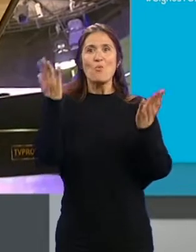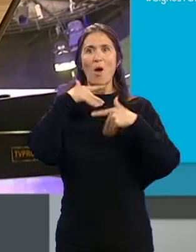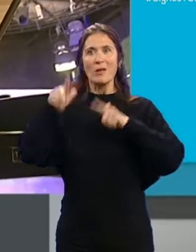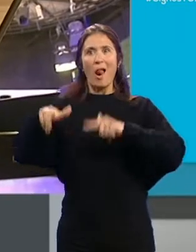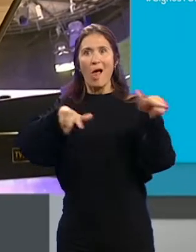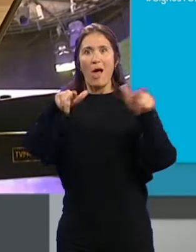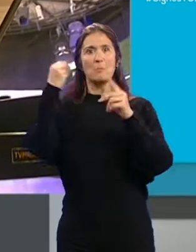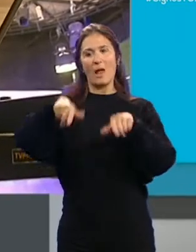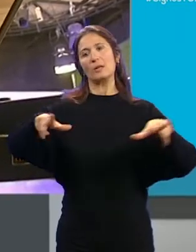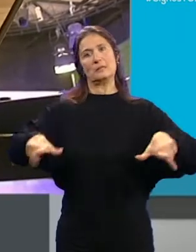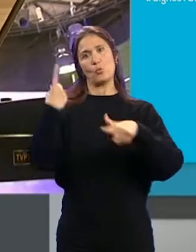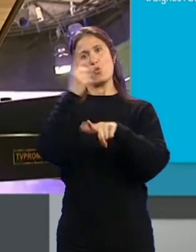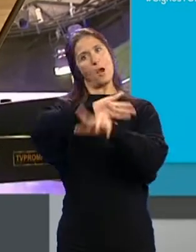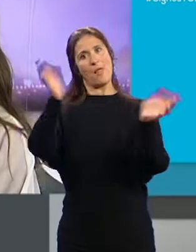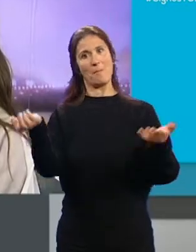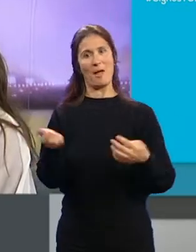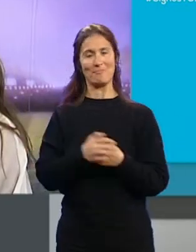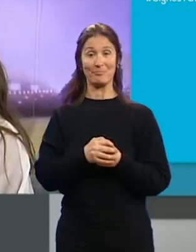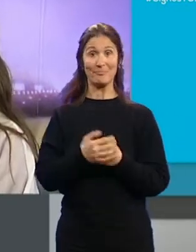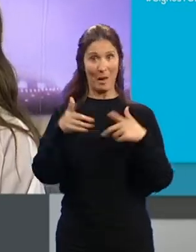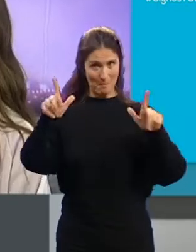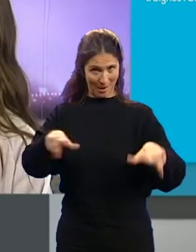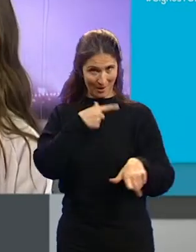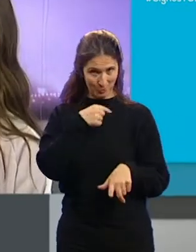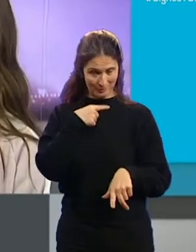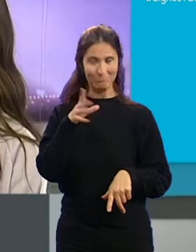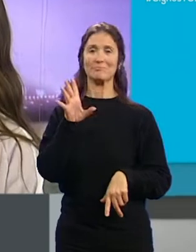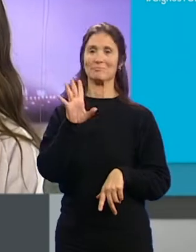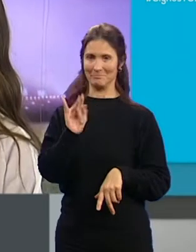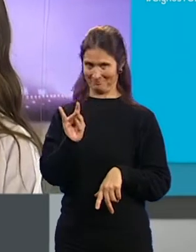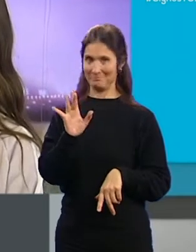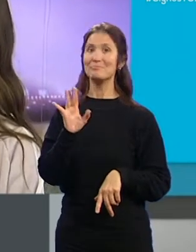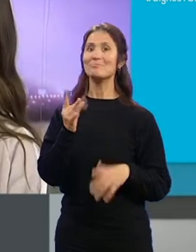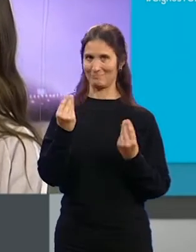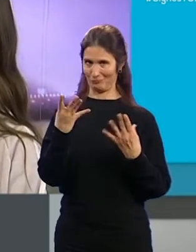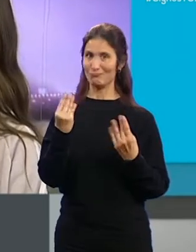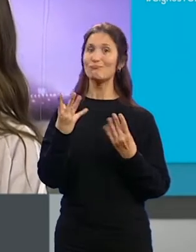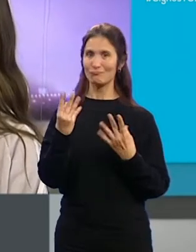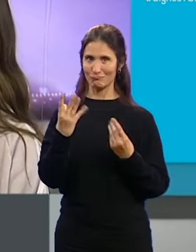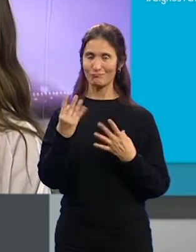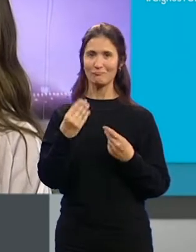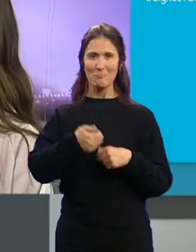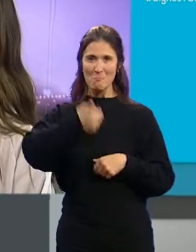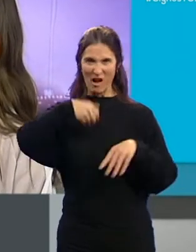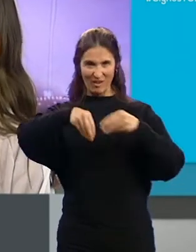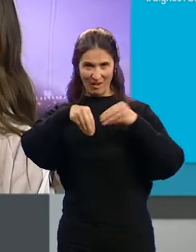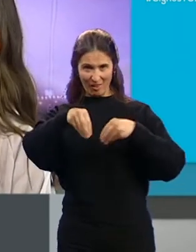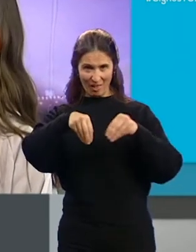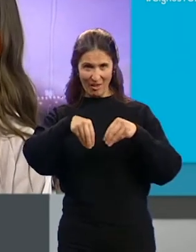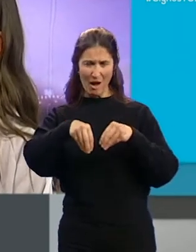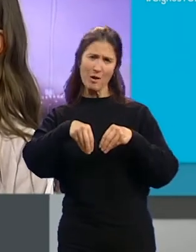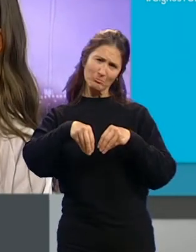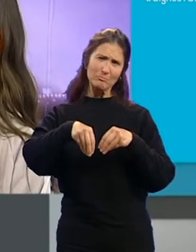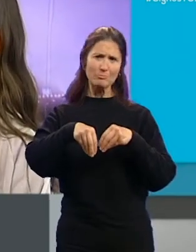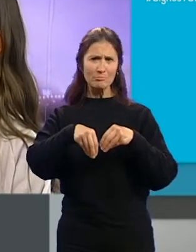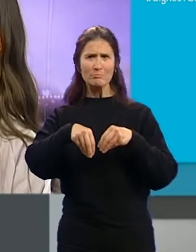salas... ...solo esto y ya está. ¿El plató te ha gustado? Sí. Mucho, mucho. ¿Más que la realización? Bueno,